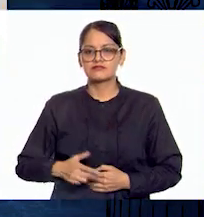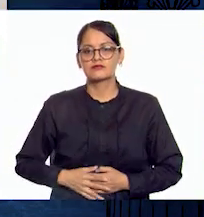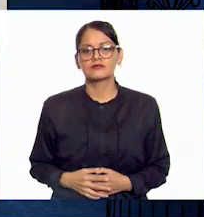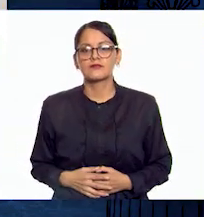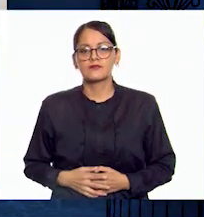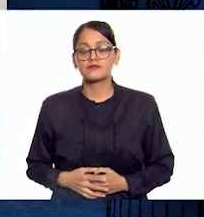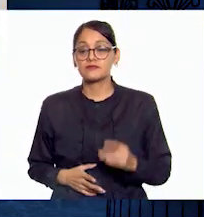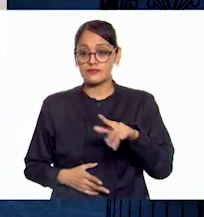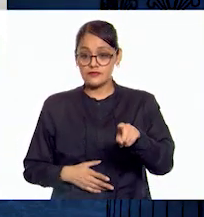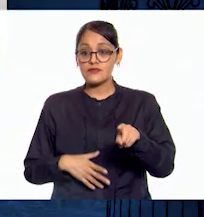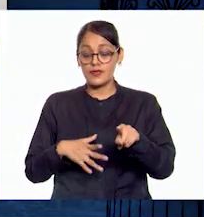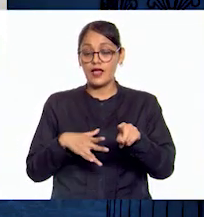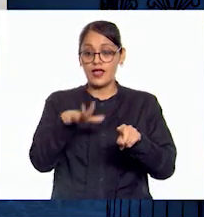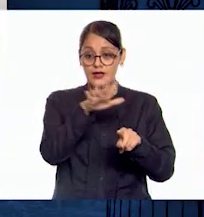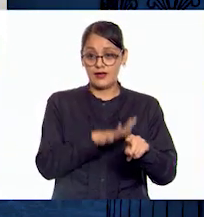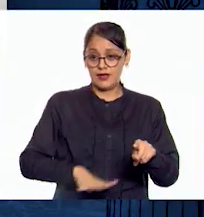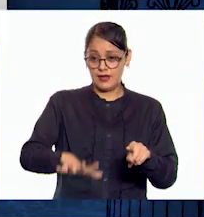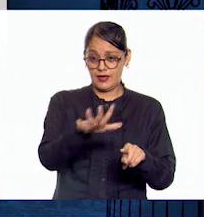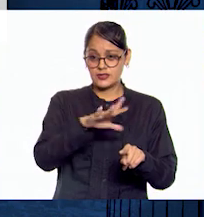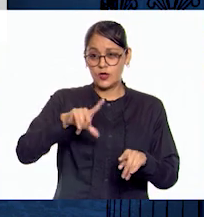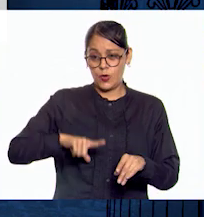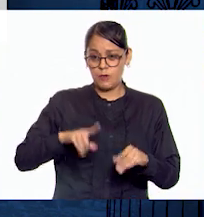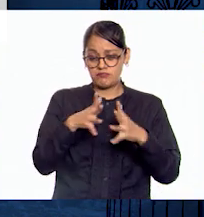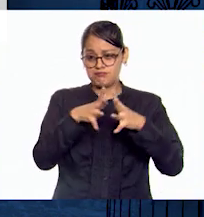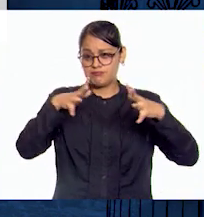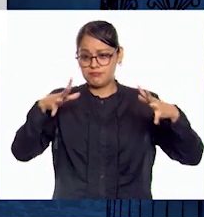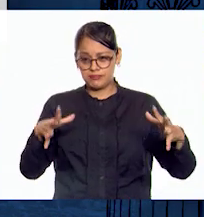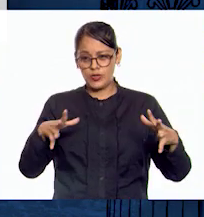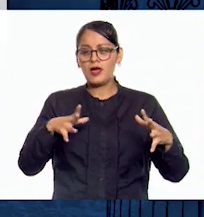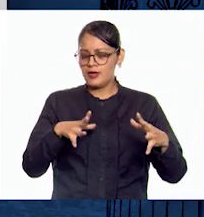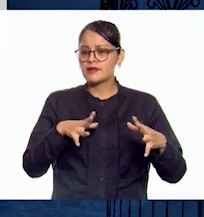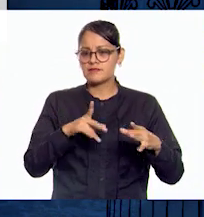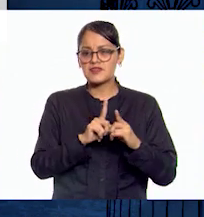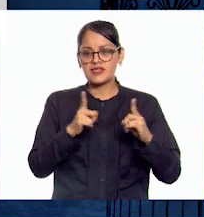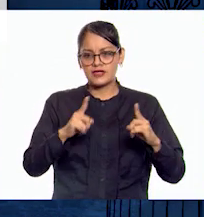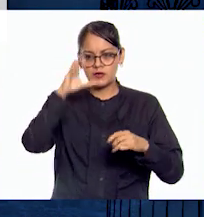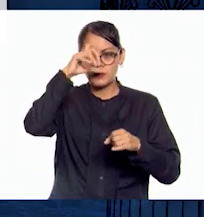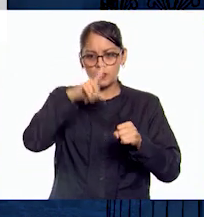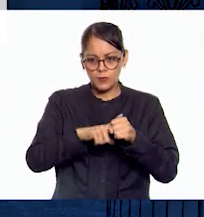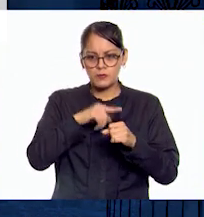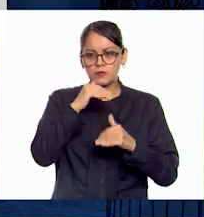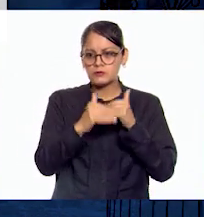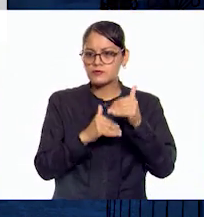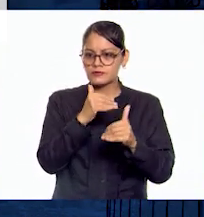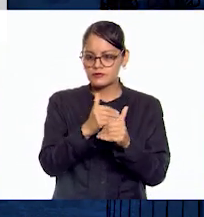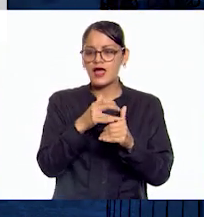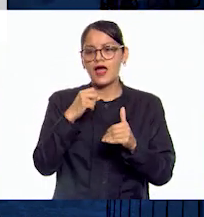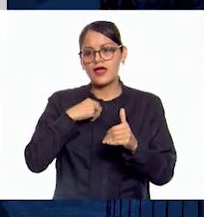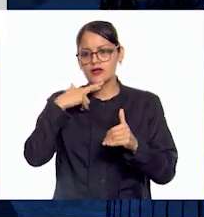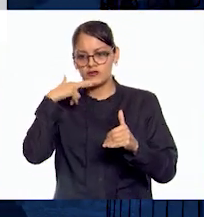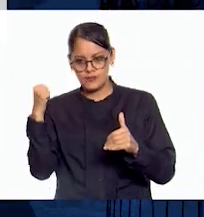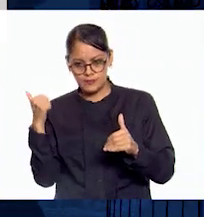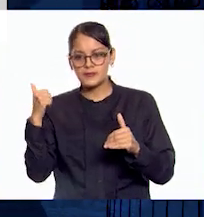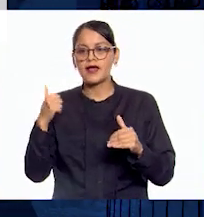La grandeza de este imperio permitió el desarrollo de una gran cultura en la que se fusionaron elementos romanos, griegos y